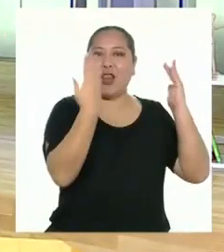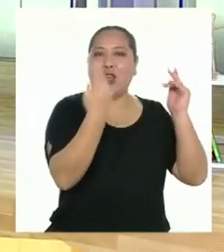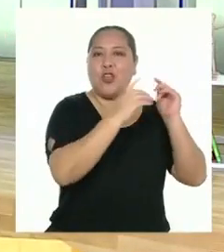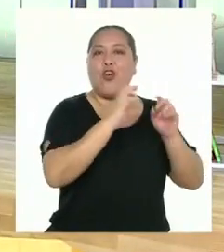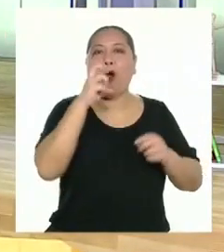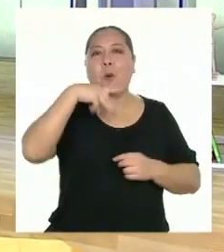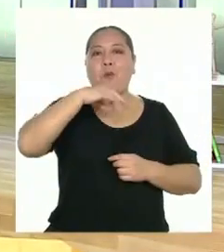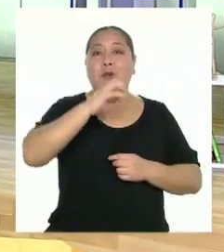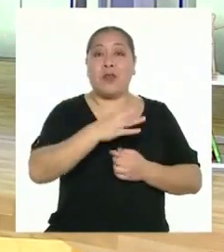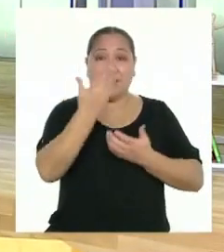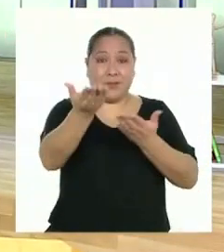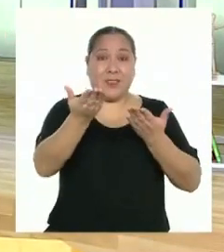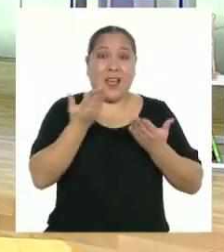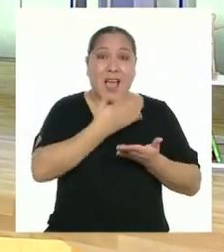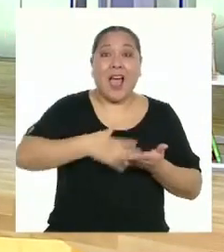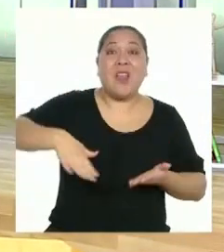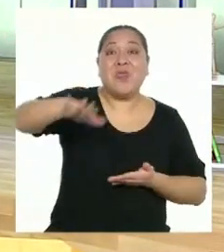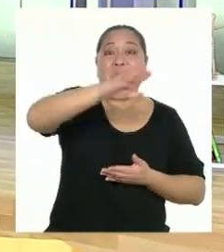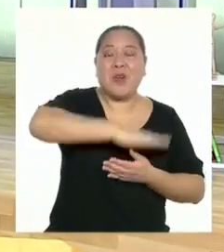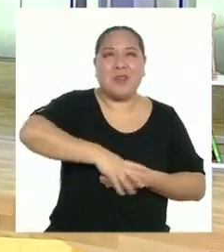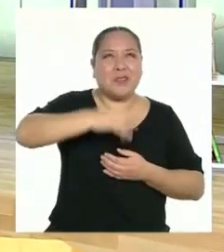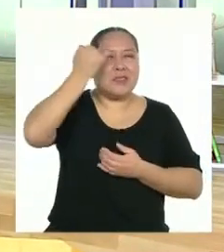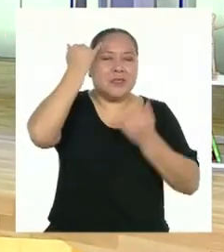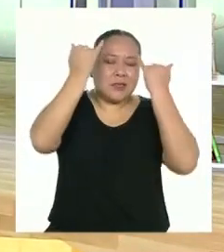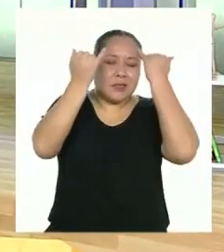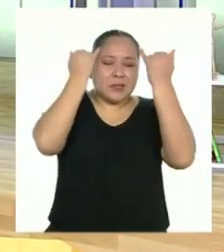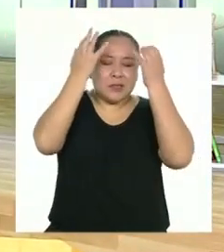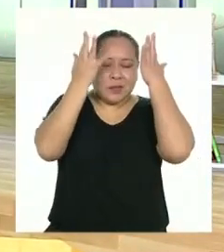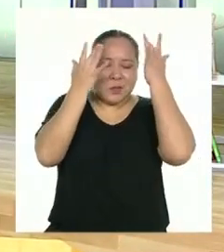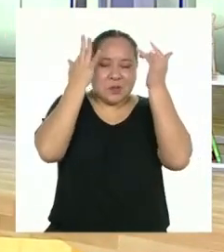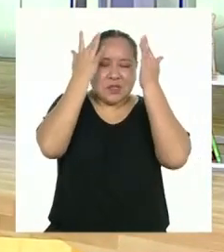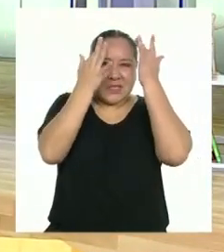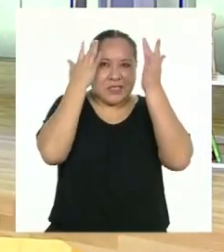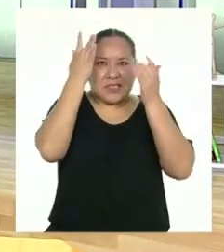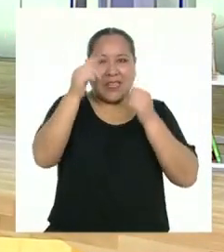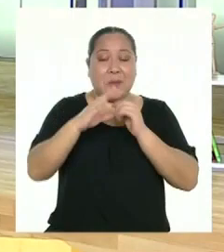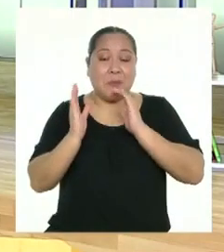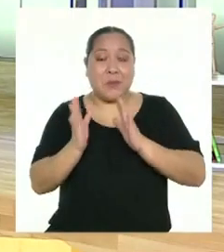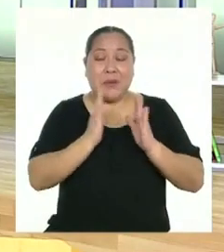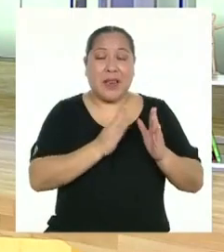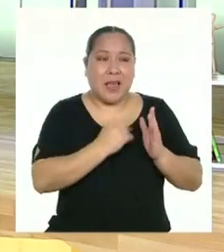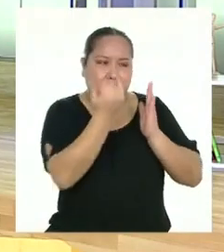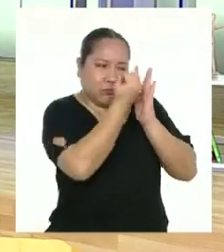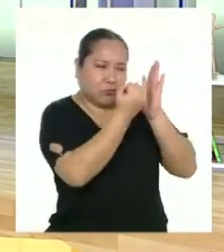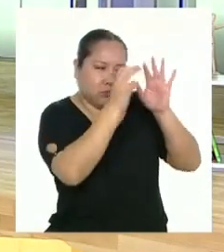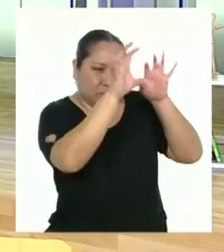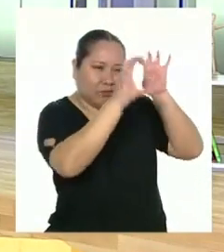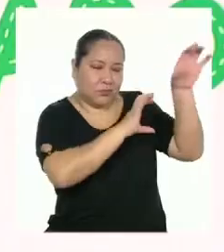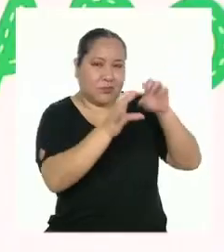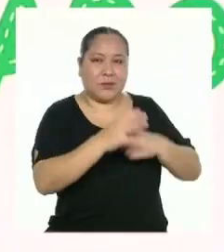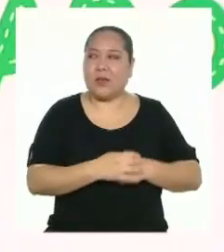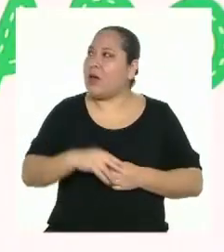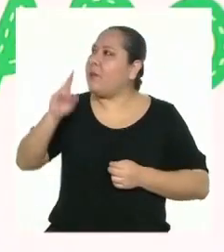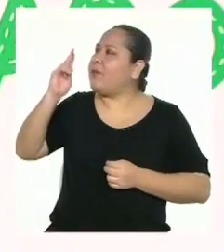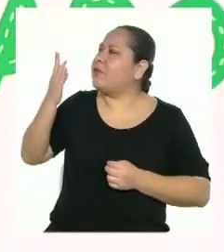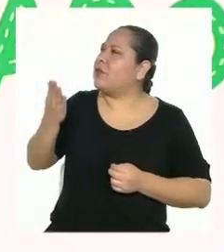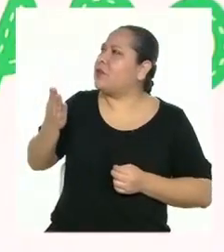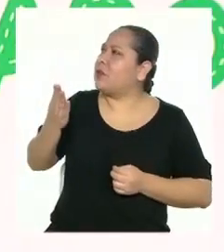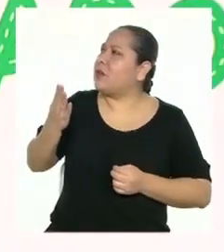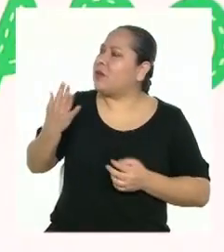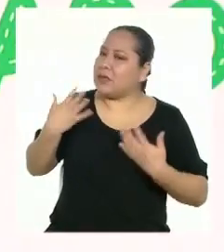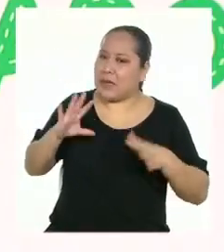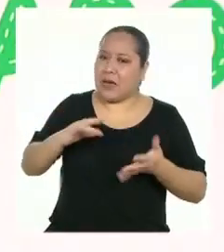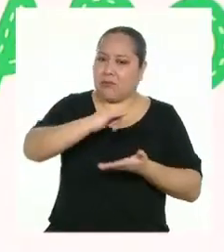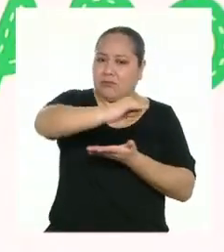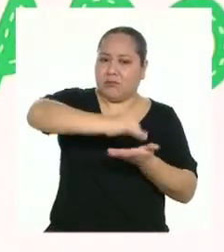invitamos a todas y todos a ponerse muy creativos al momento de preparar y diseñar sus periódicos murales. Profesora, nos